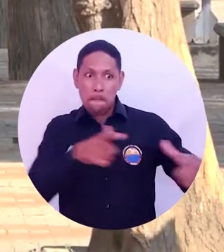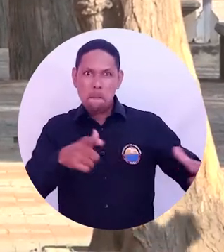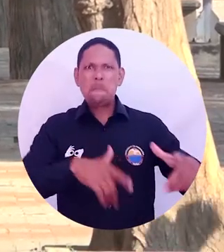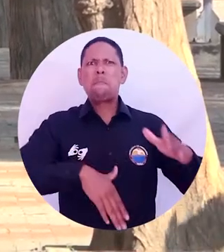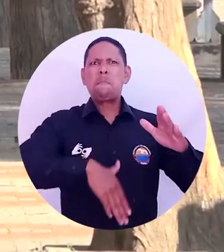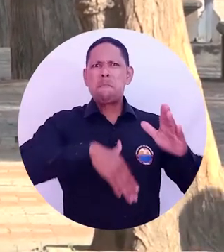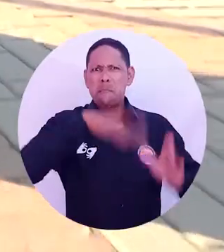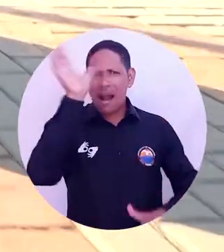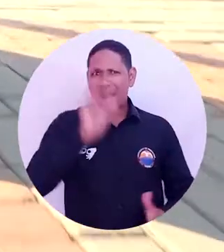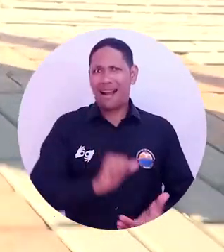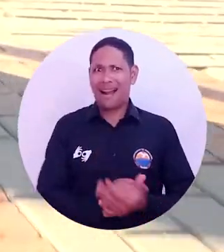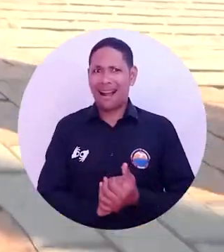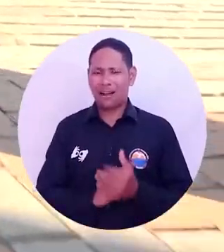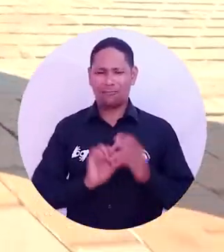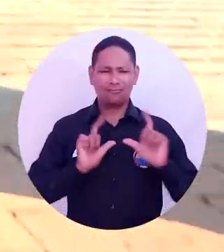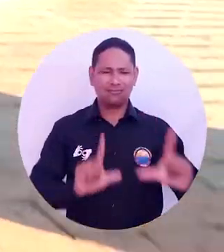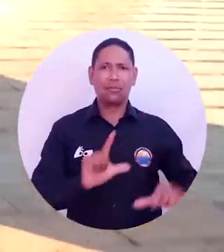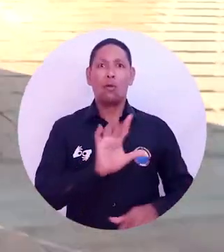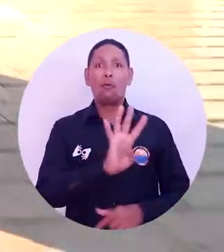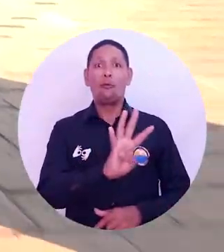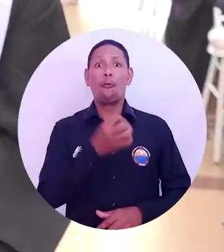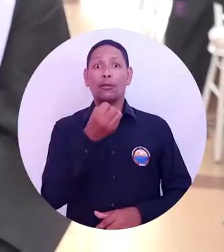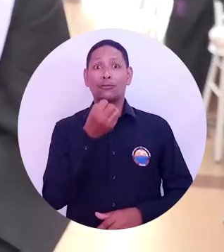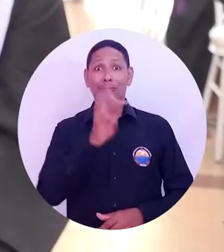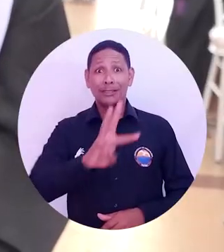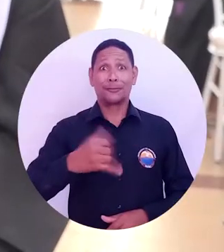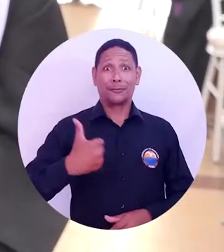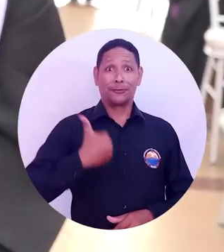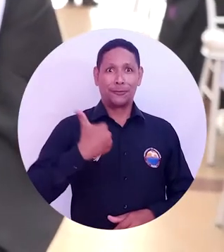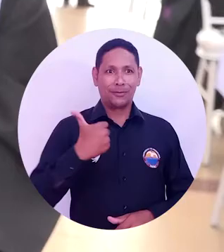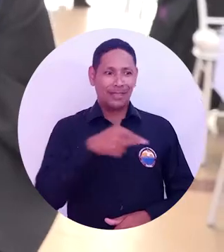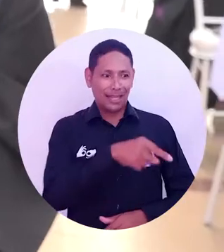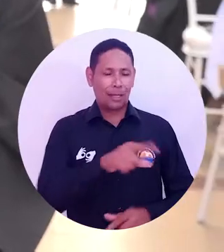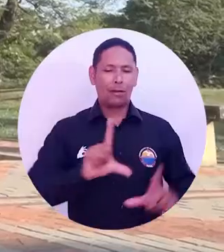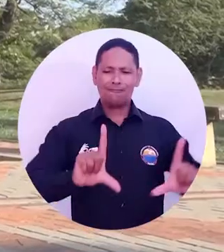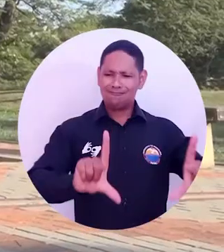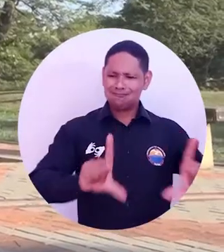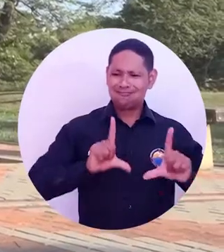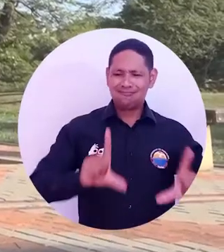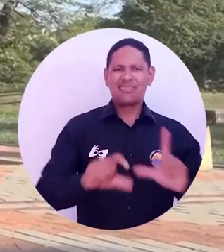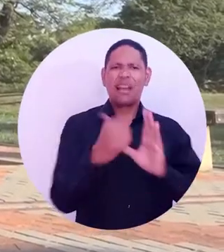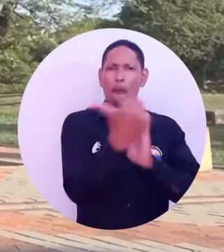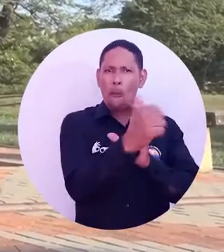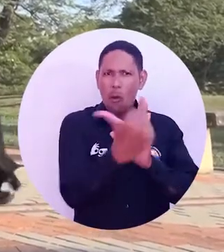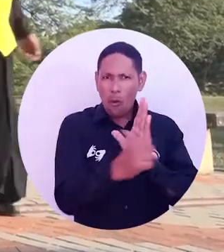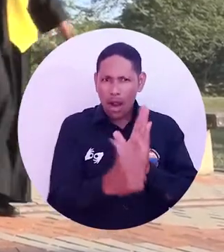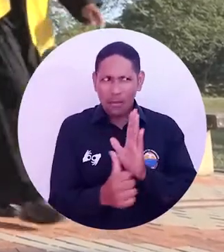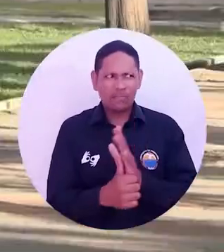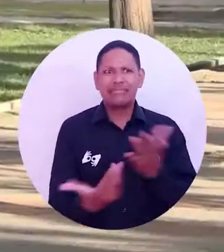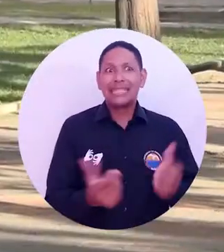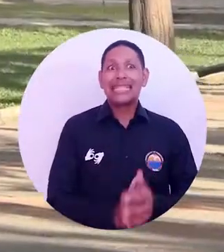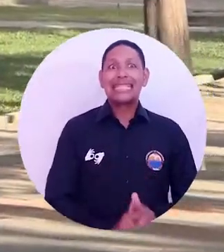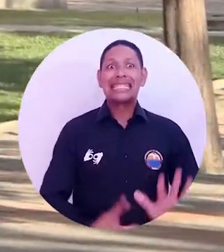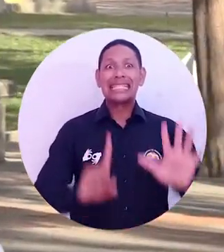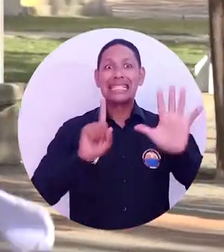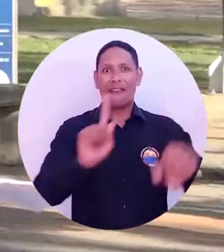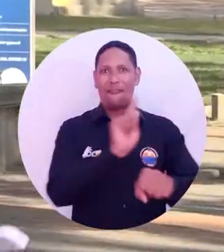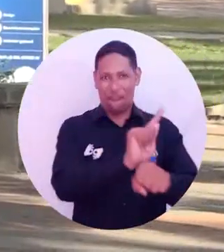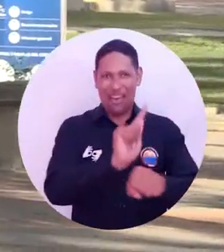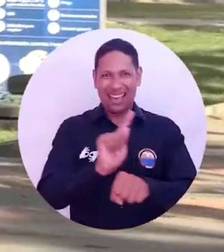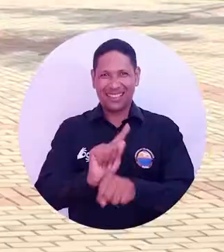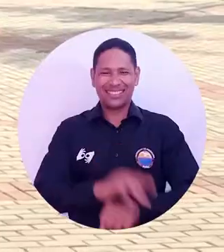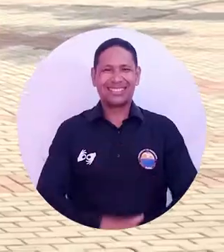la mayoría de graduados para esta histórica jornada en la que 413 jóvenes alcanzaron sus títulos en programas de las seis facultades de la